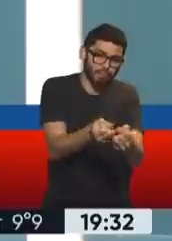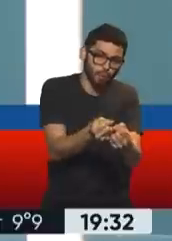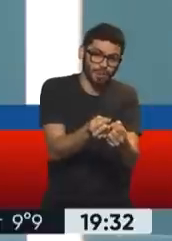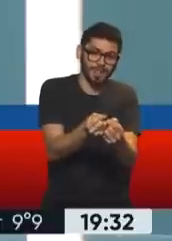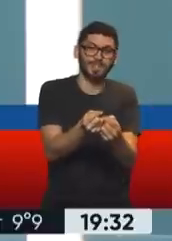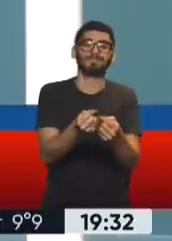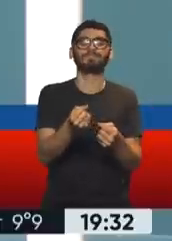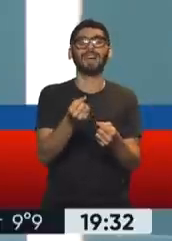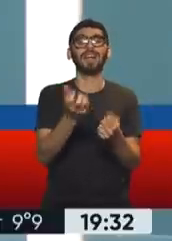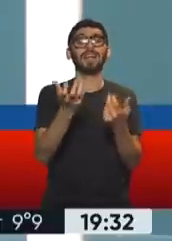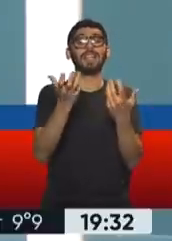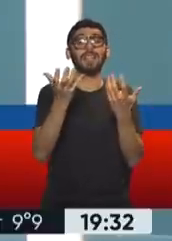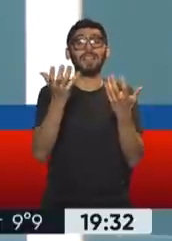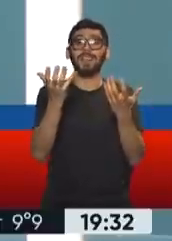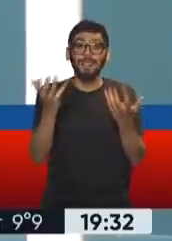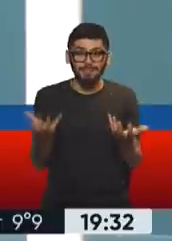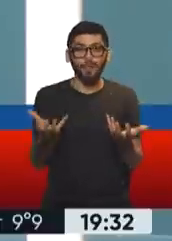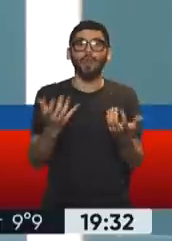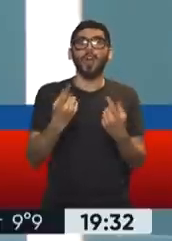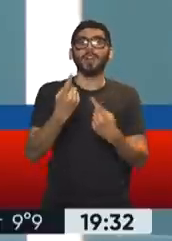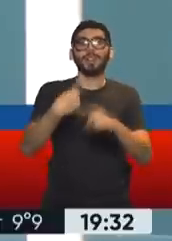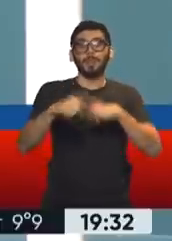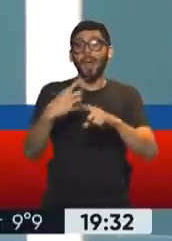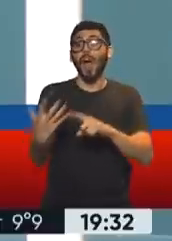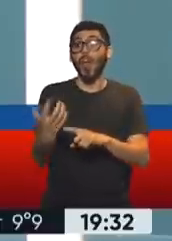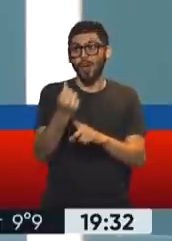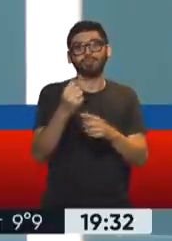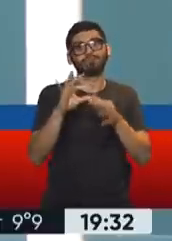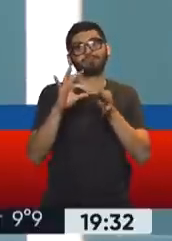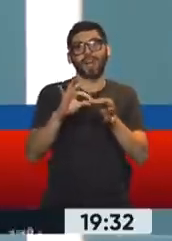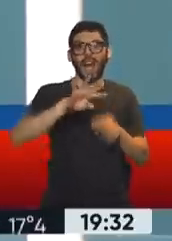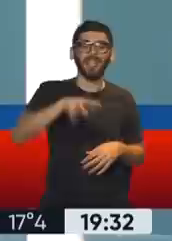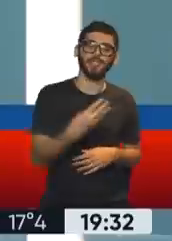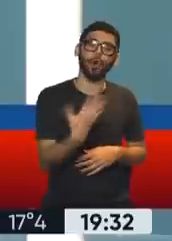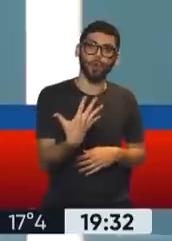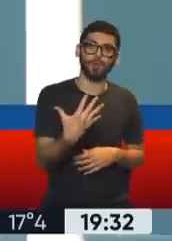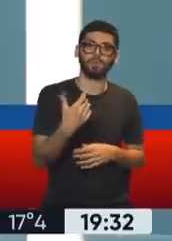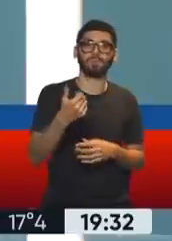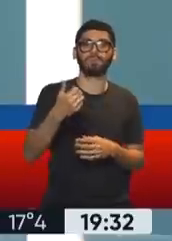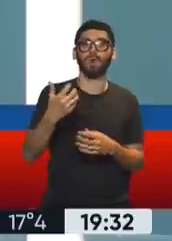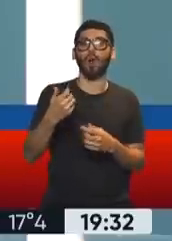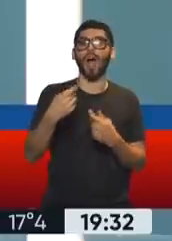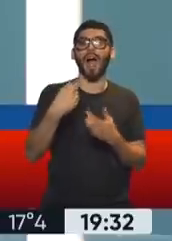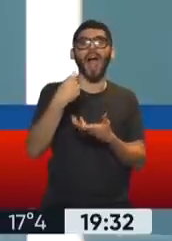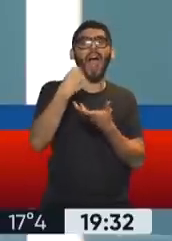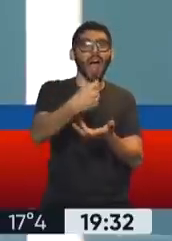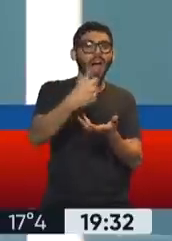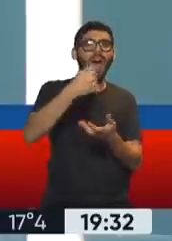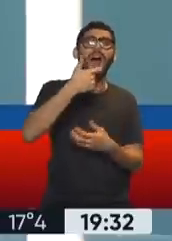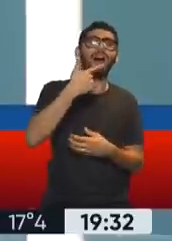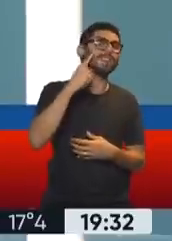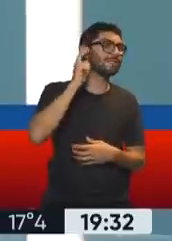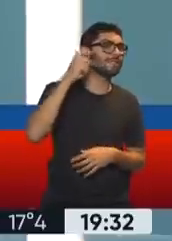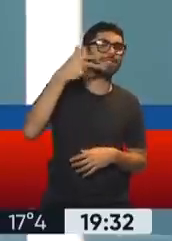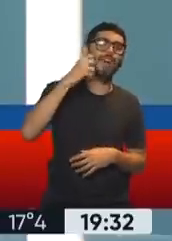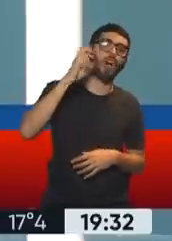nuevo integrante a su familia. Así que por supuesto el trámite de adopción tiene que ver con justamente pagar la asignación por adopción. La esperamos,